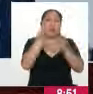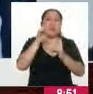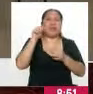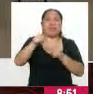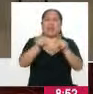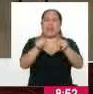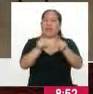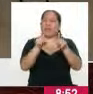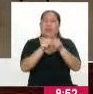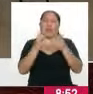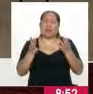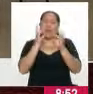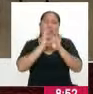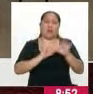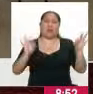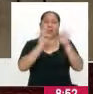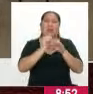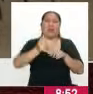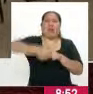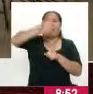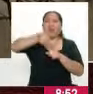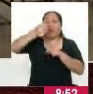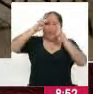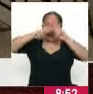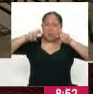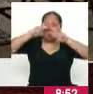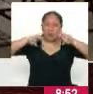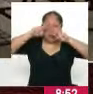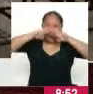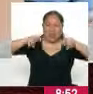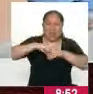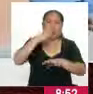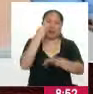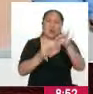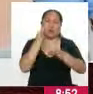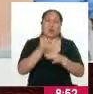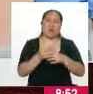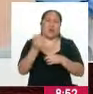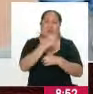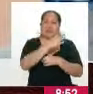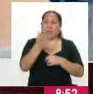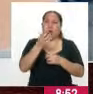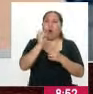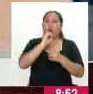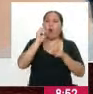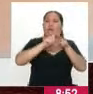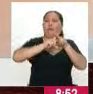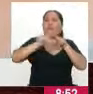importante número, lamentablemente, de autoridades en nuestro país que ahora están casi no habidos.